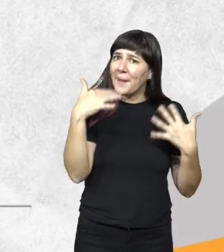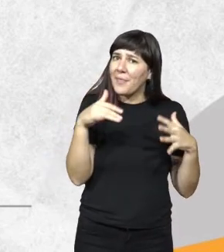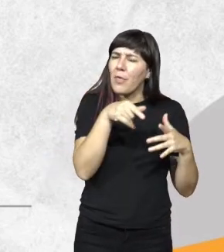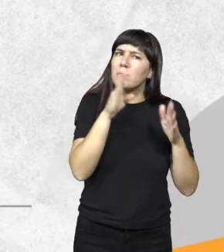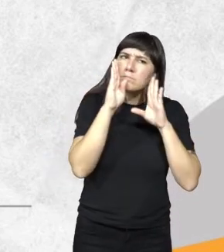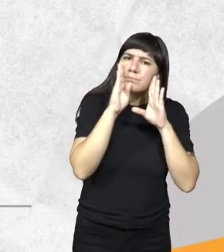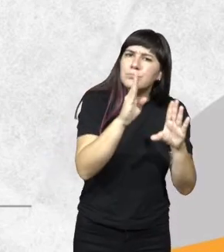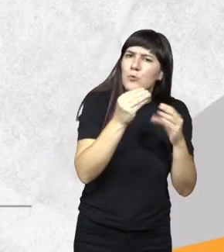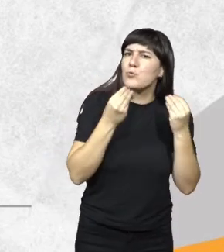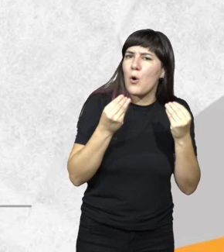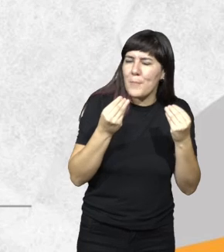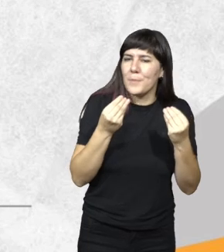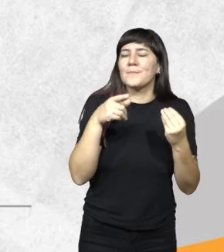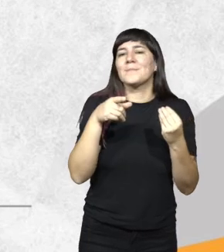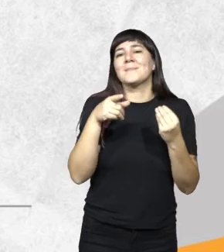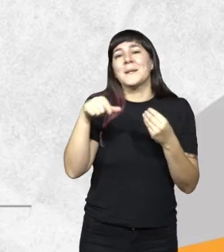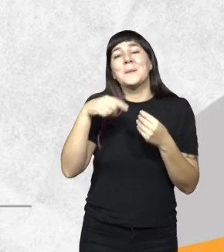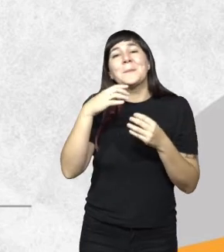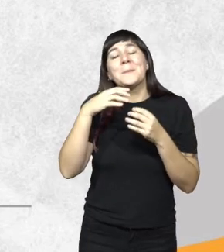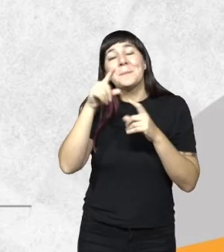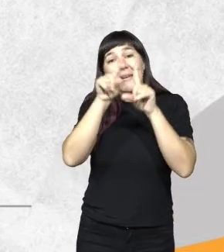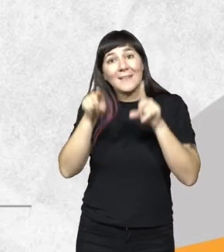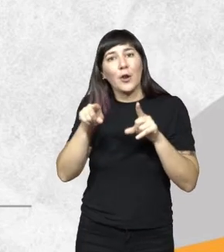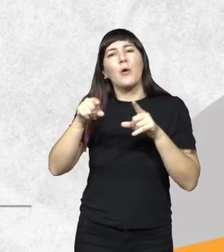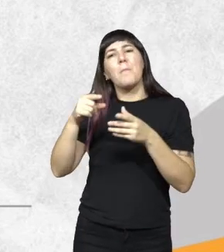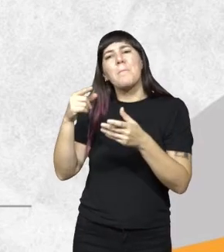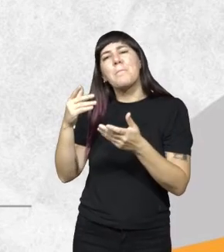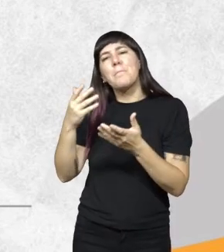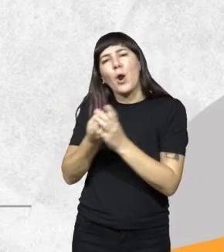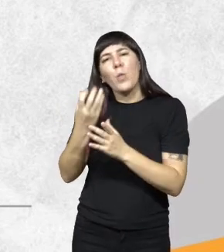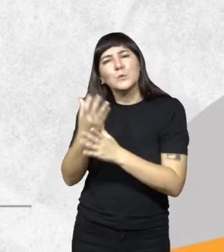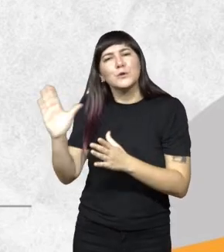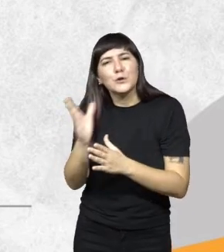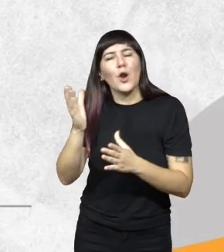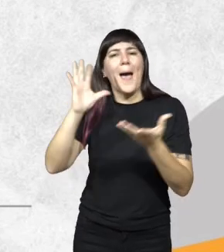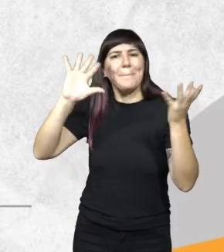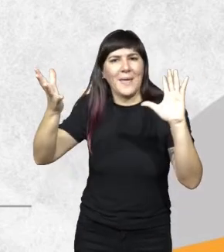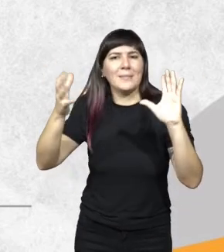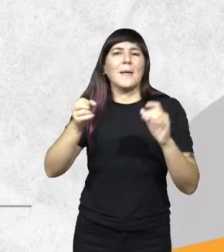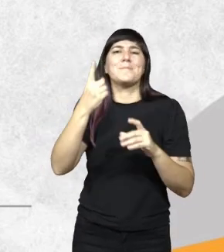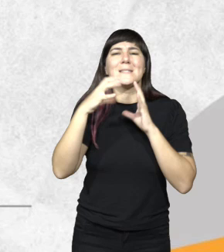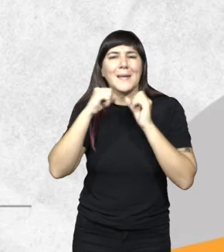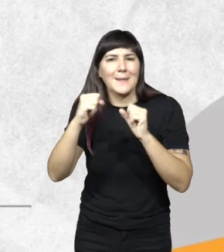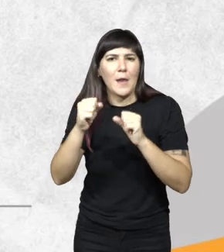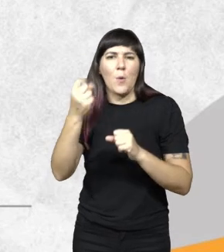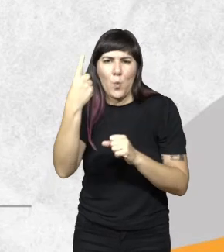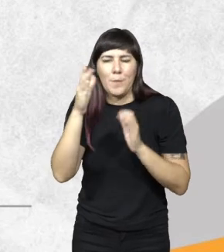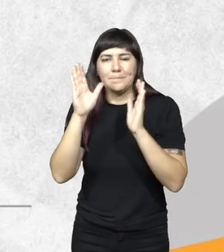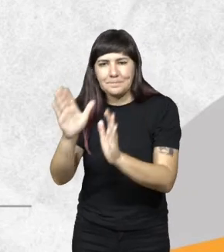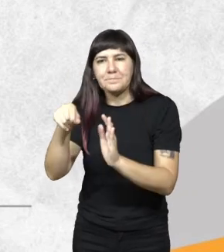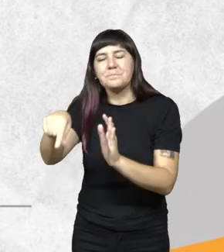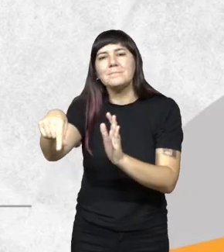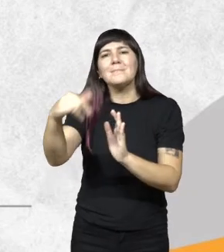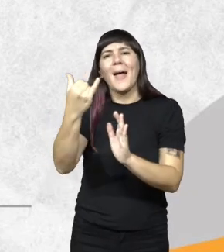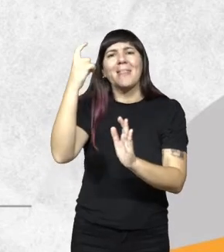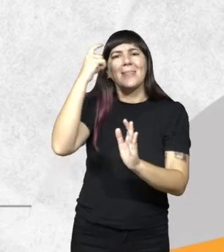Ministerio de Producción y Ambiente tiene 6 secretarías, de las cuales la Secretaría de Ambiente es una de ellas, y a partir de ahí una serie de